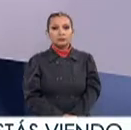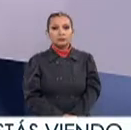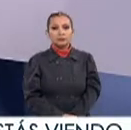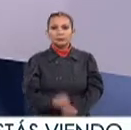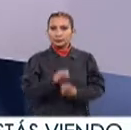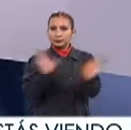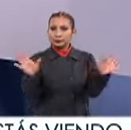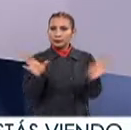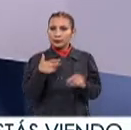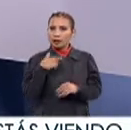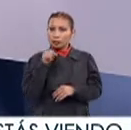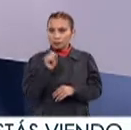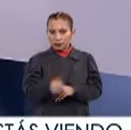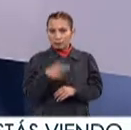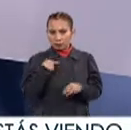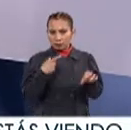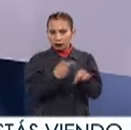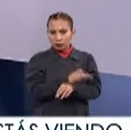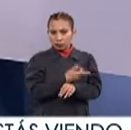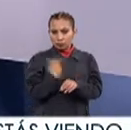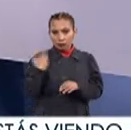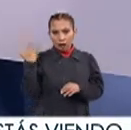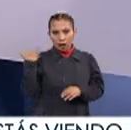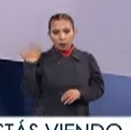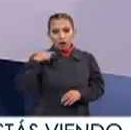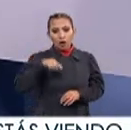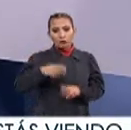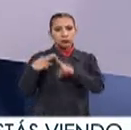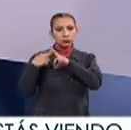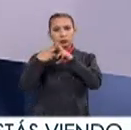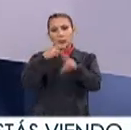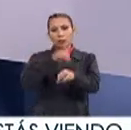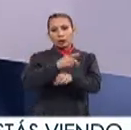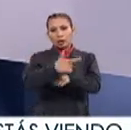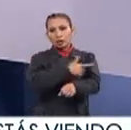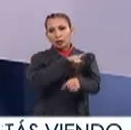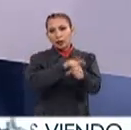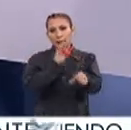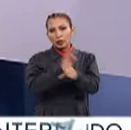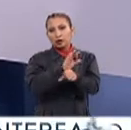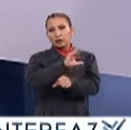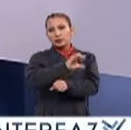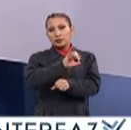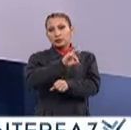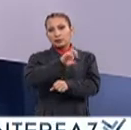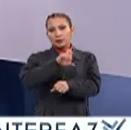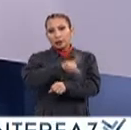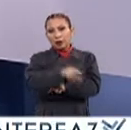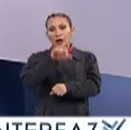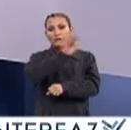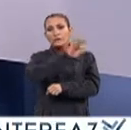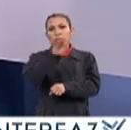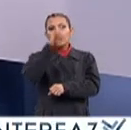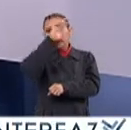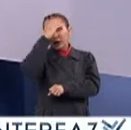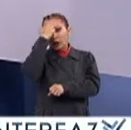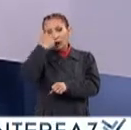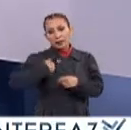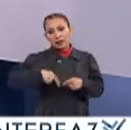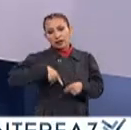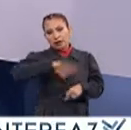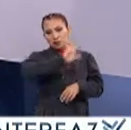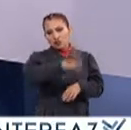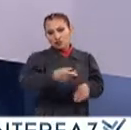Así es Omar, debido a estos sucesos que mencionas Hoy se conmemora el Día Nacional de la Protección Civil Una fecha para recordar a las